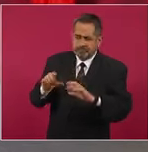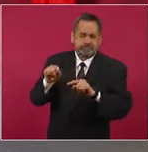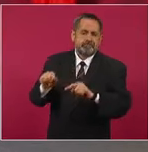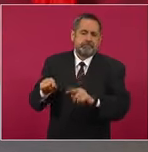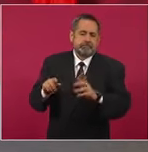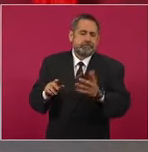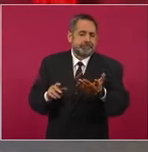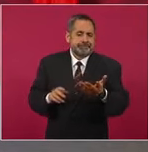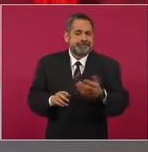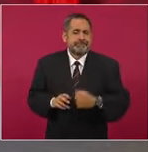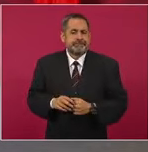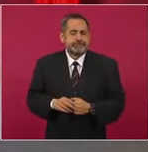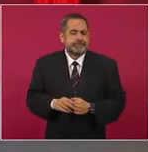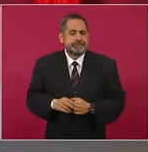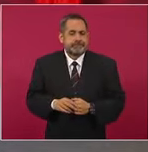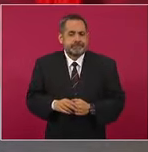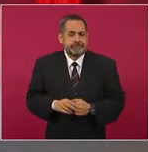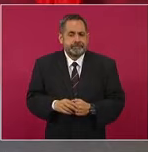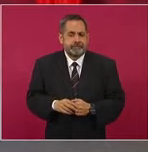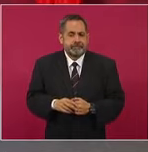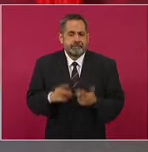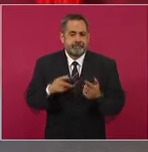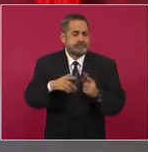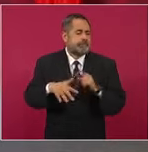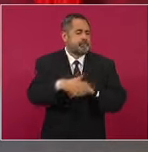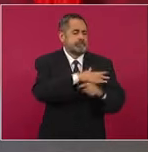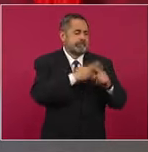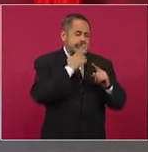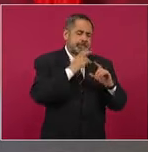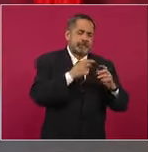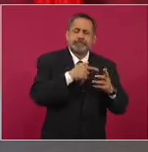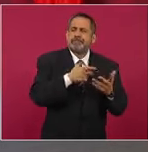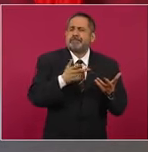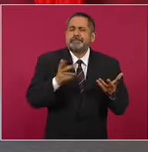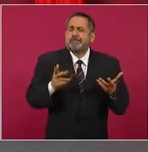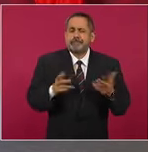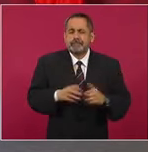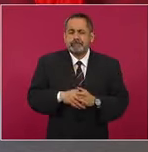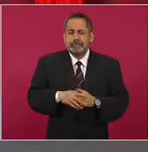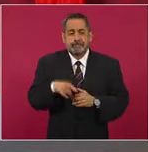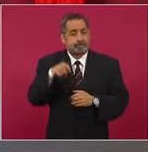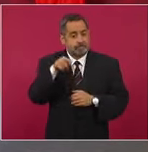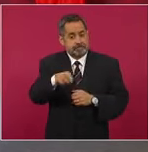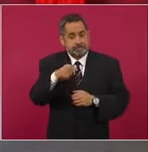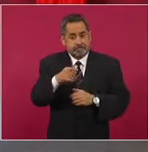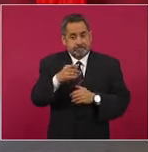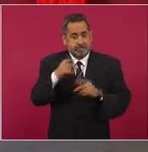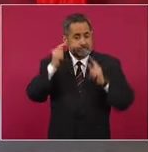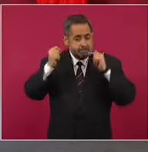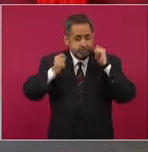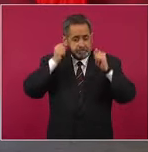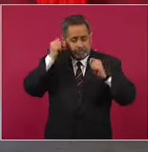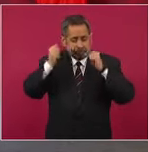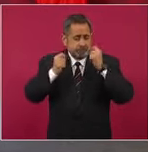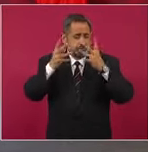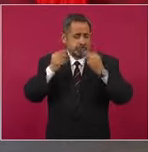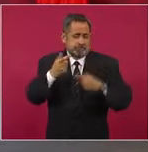porque es el medio ambiente, pero además esa es la actividad económica principal, el turismo.